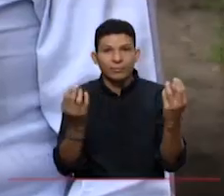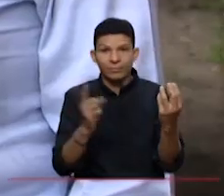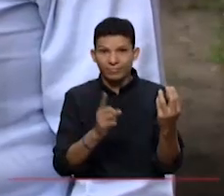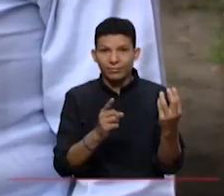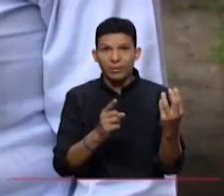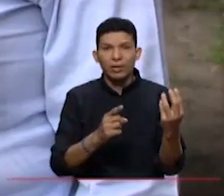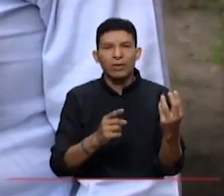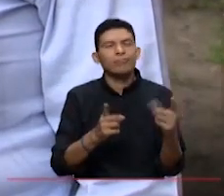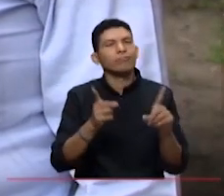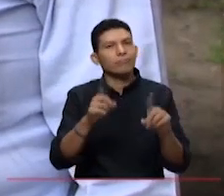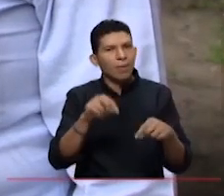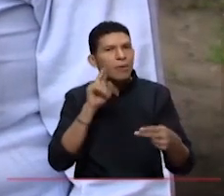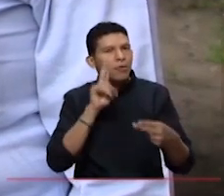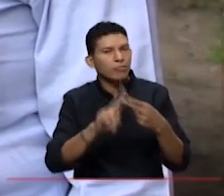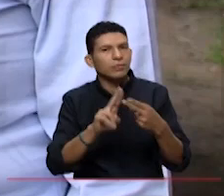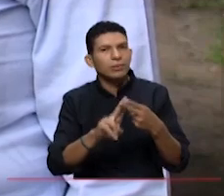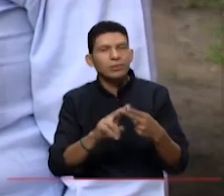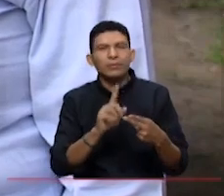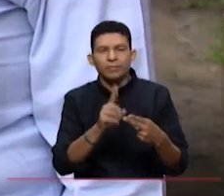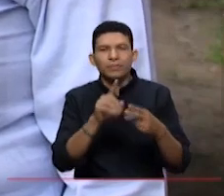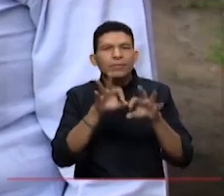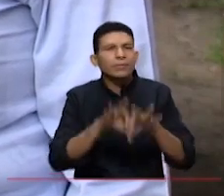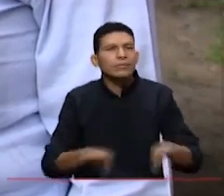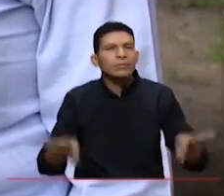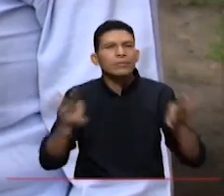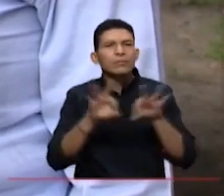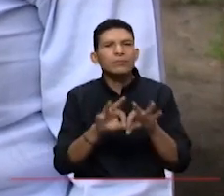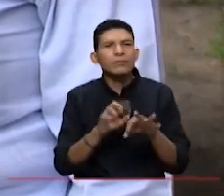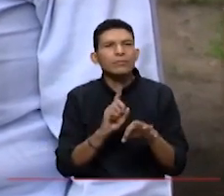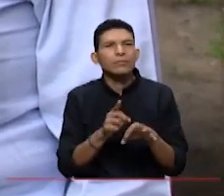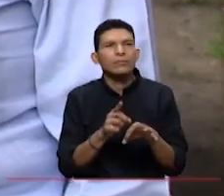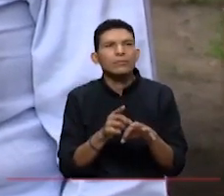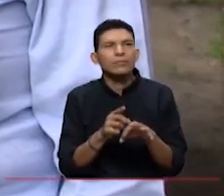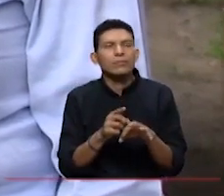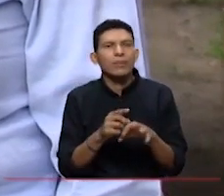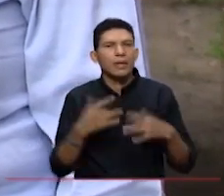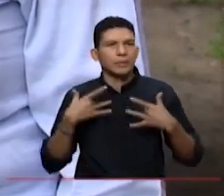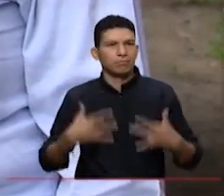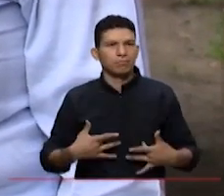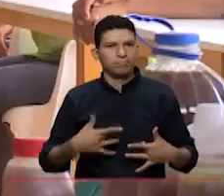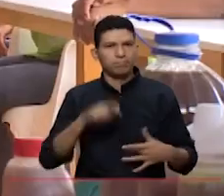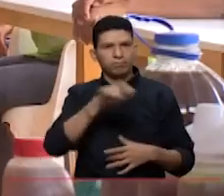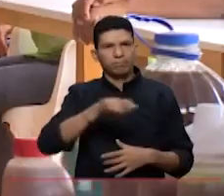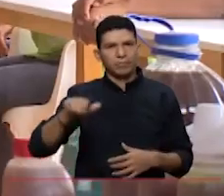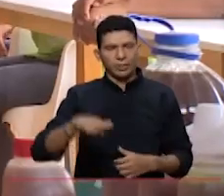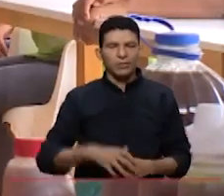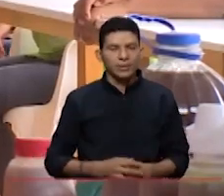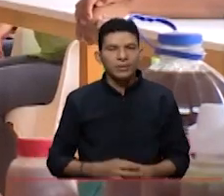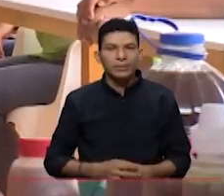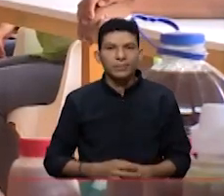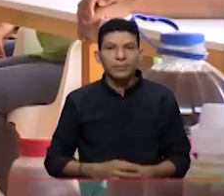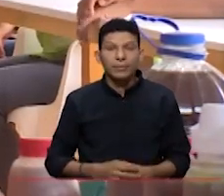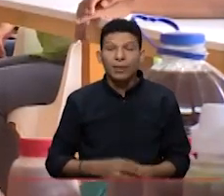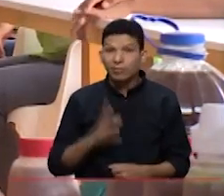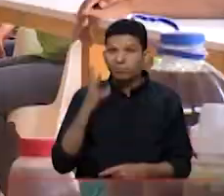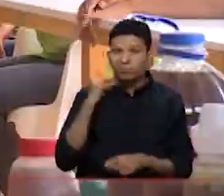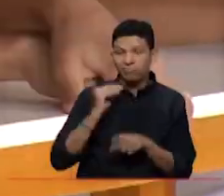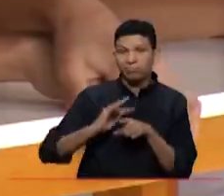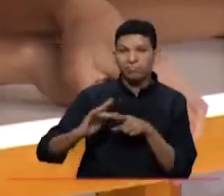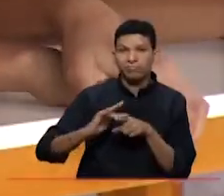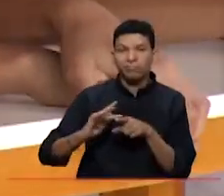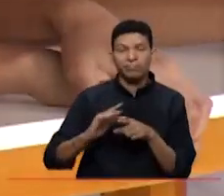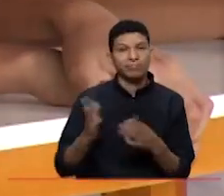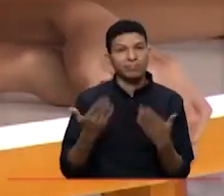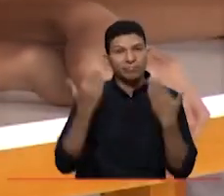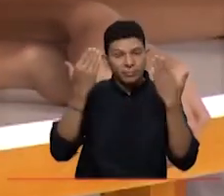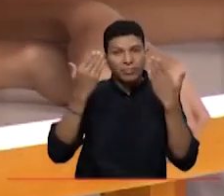conozcamos pues la importancia que tiene para la salud de las personas. Esta gran experiencia fue ponderada